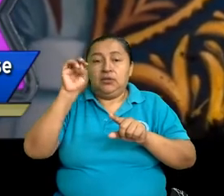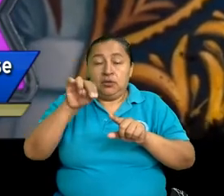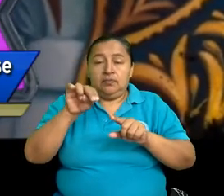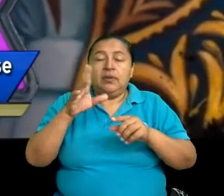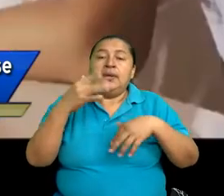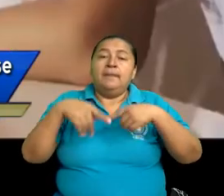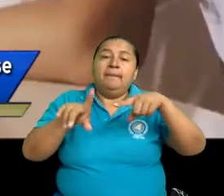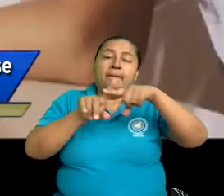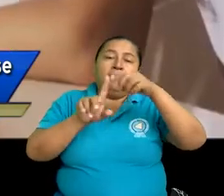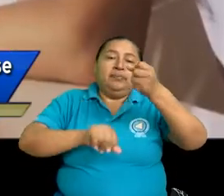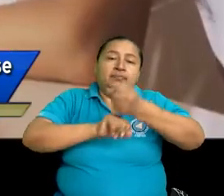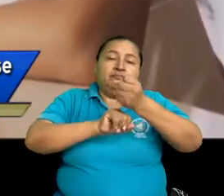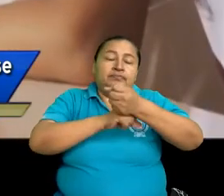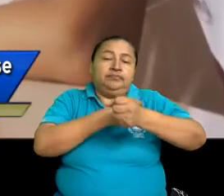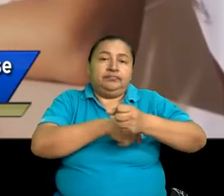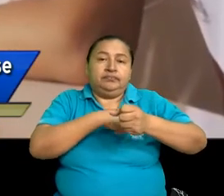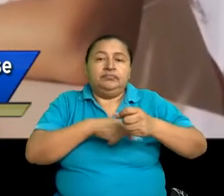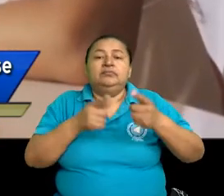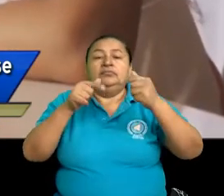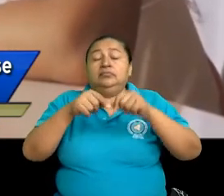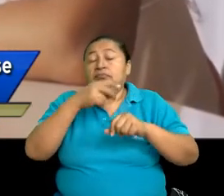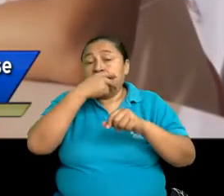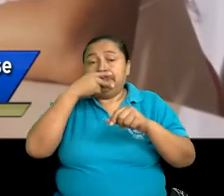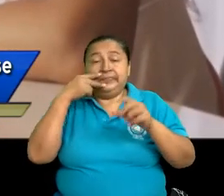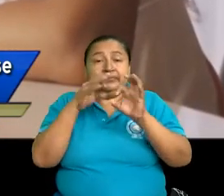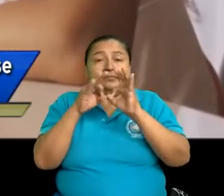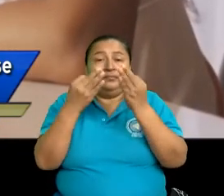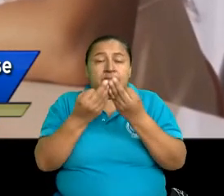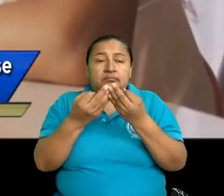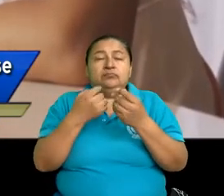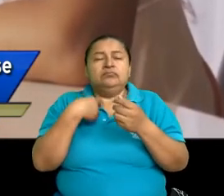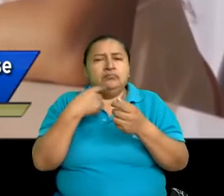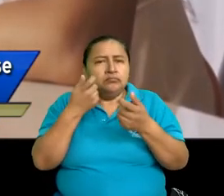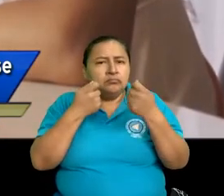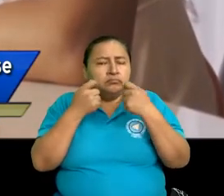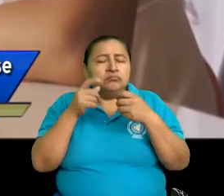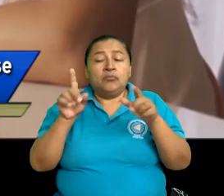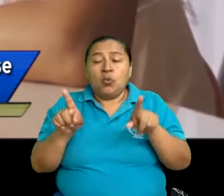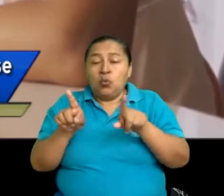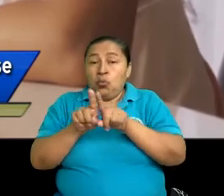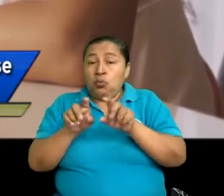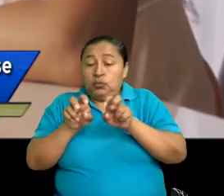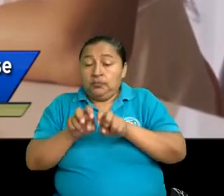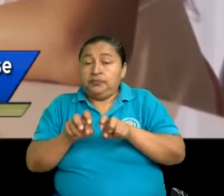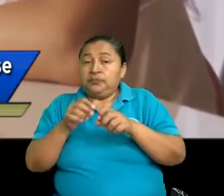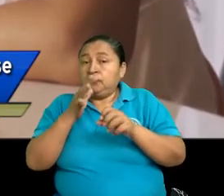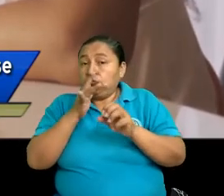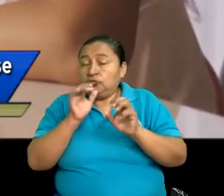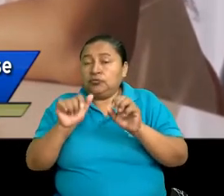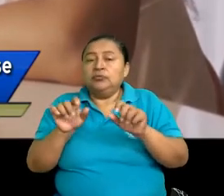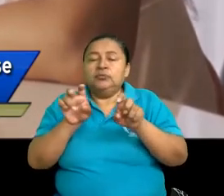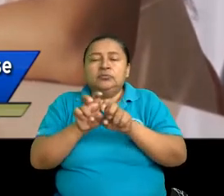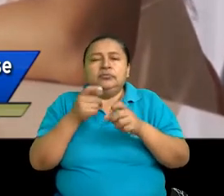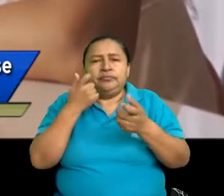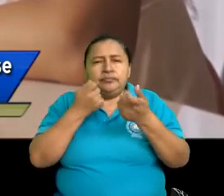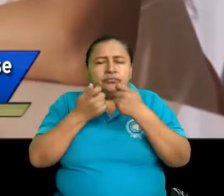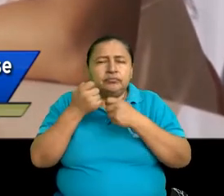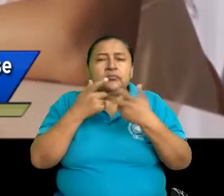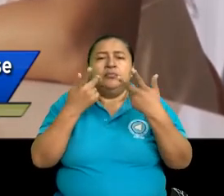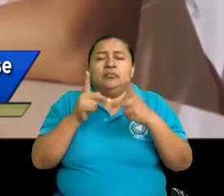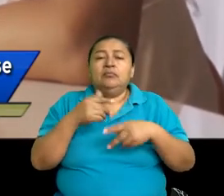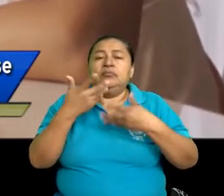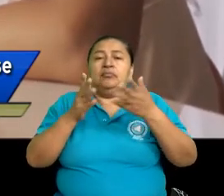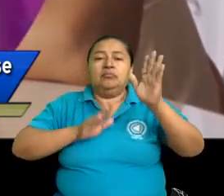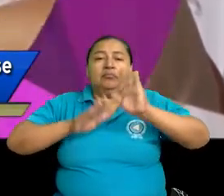reforzamiento escolar. Entonces, el padre de familia recibía junto a su hijo, su hija, la educación, pero también